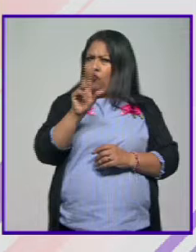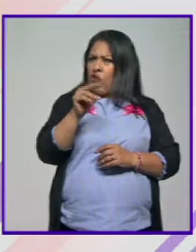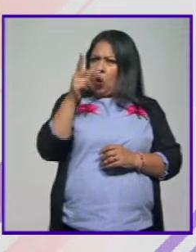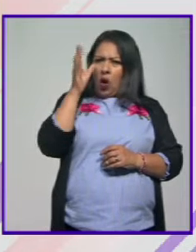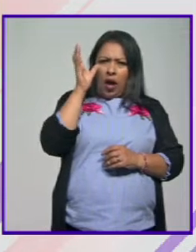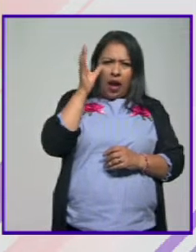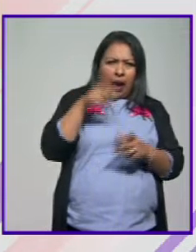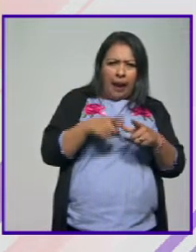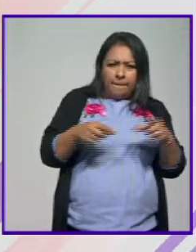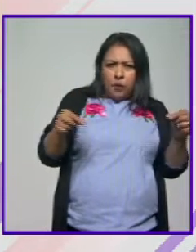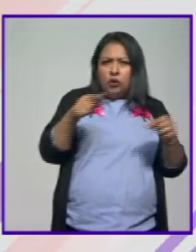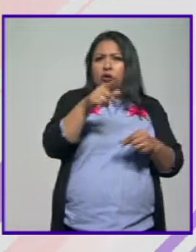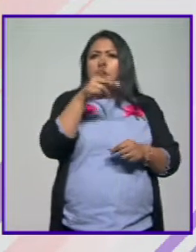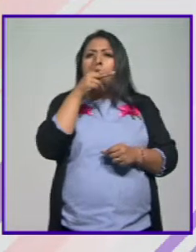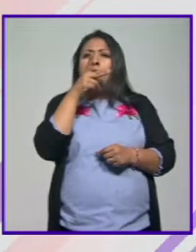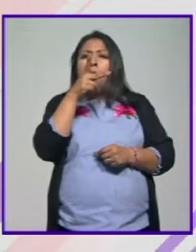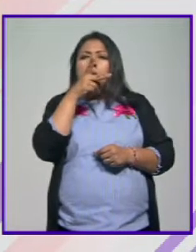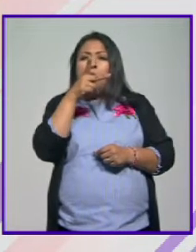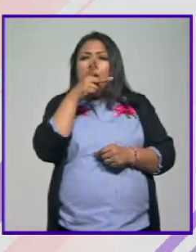japonés su papá era